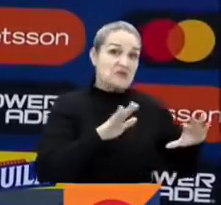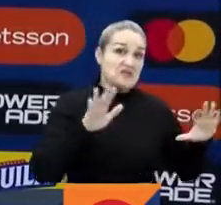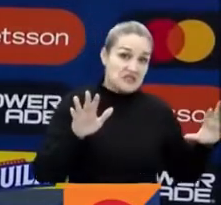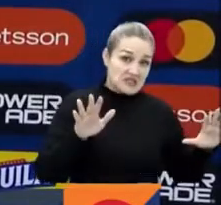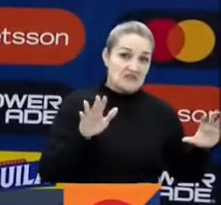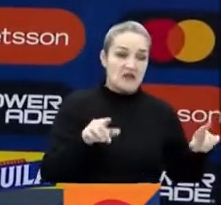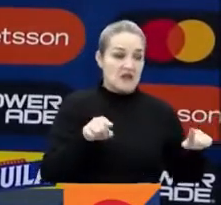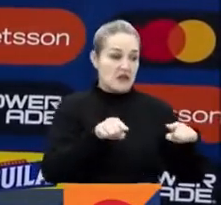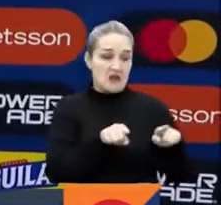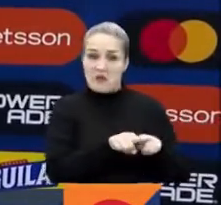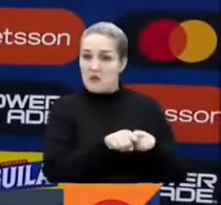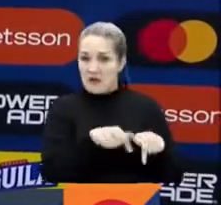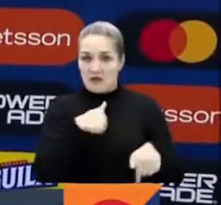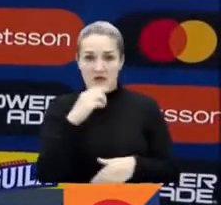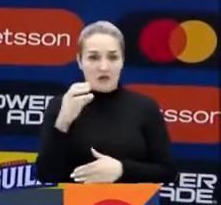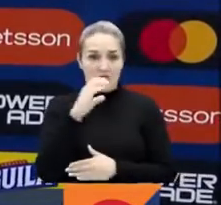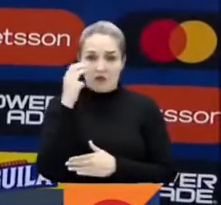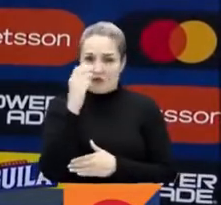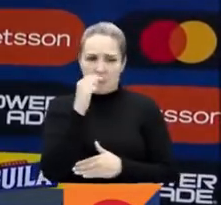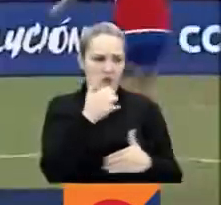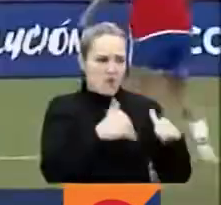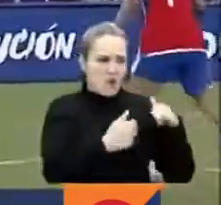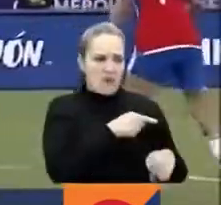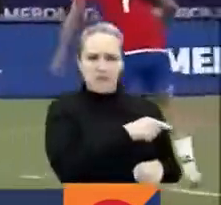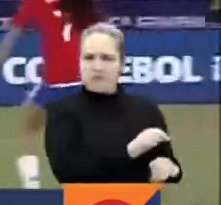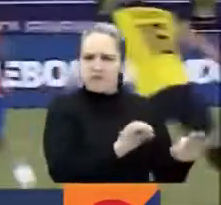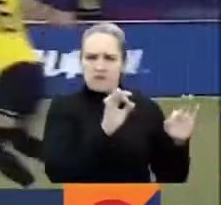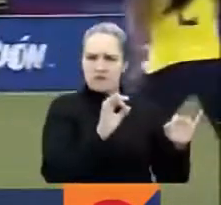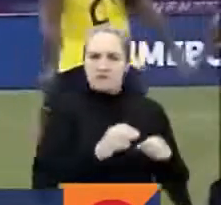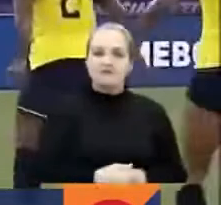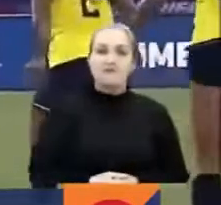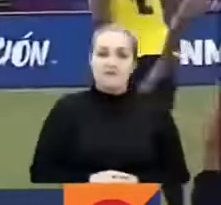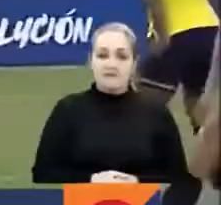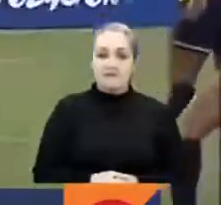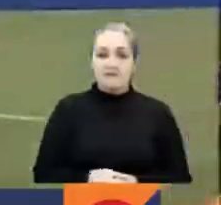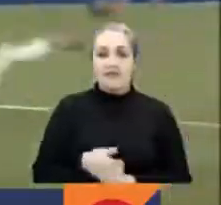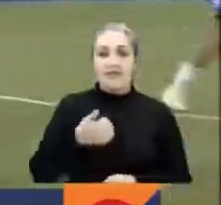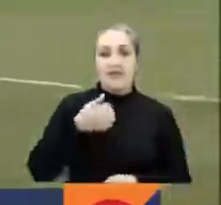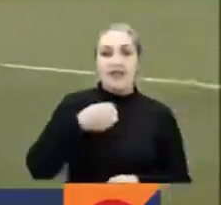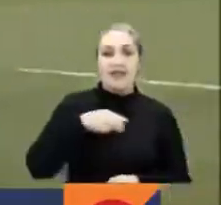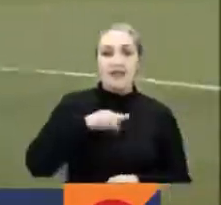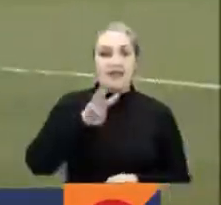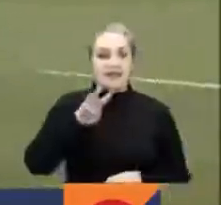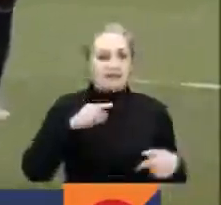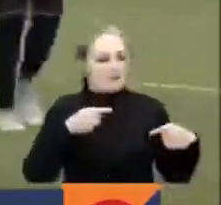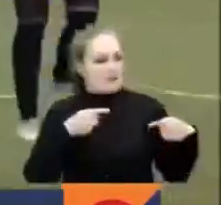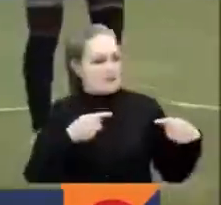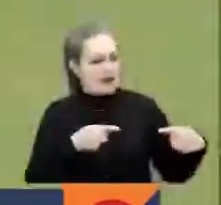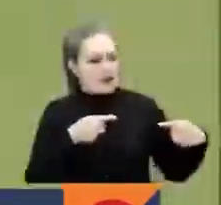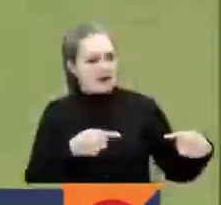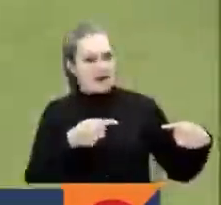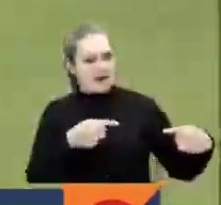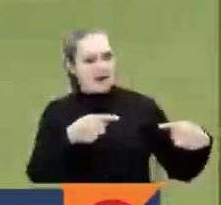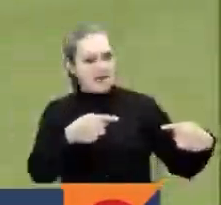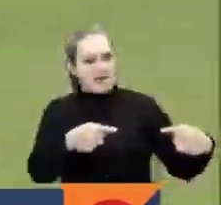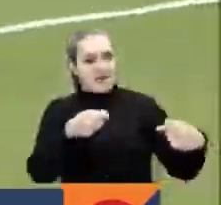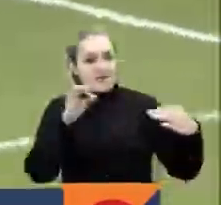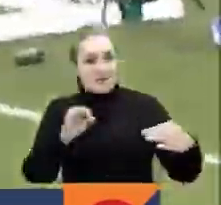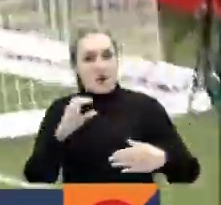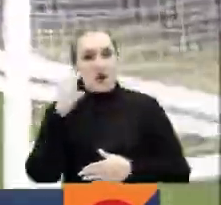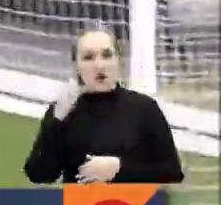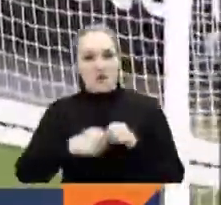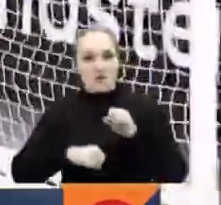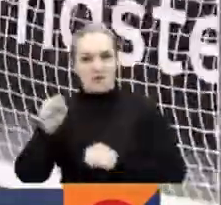igual que Colombia, por las jugadoras que tiene. En 13 partidos disputados entre las dos selecciones, Colombia ha vencido en cinco,